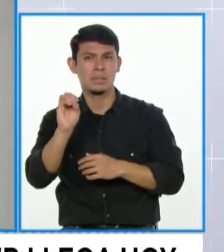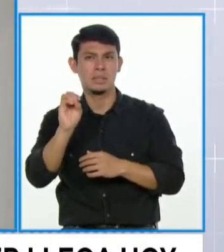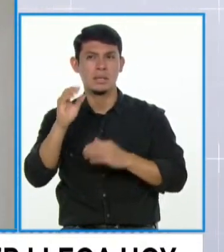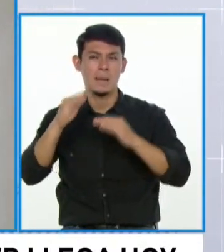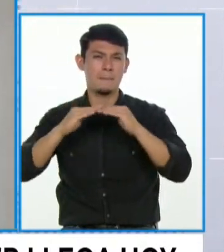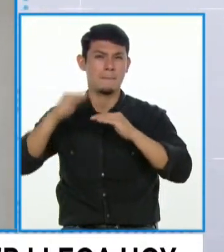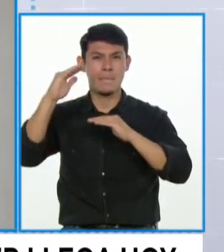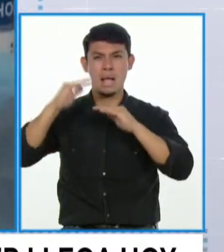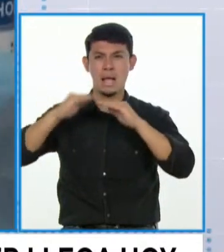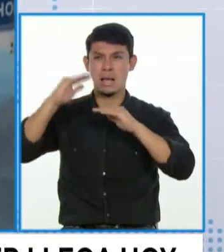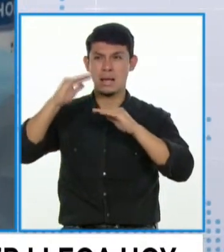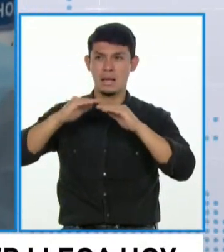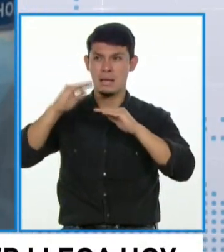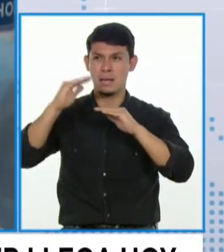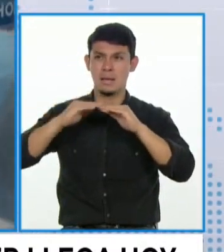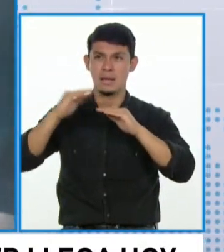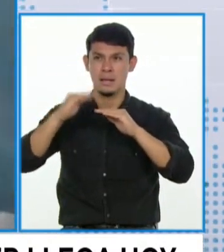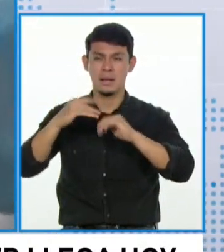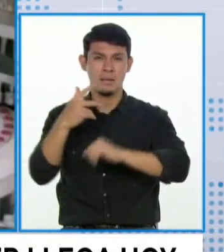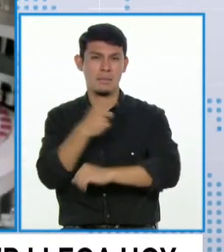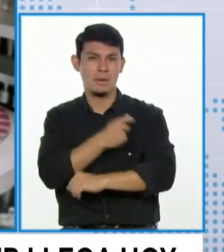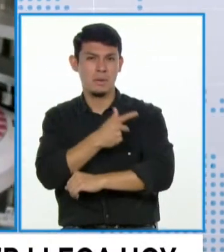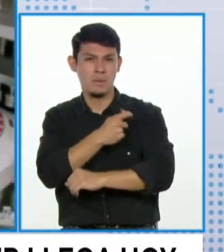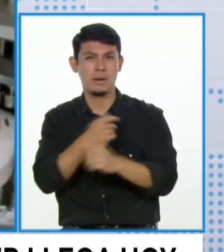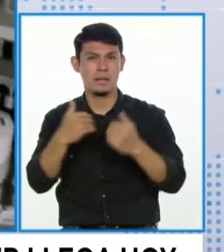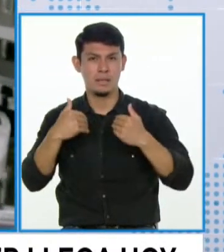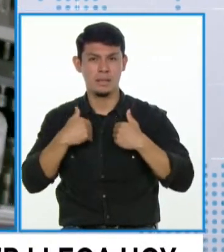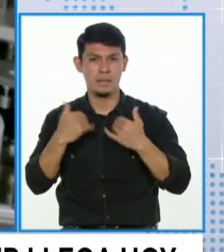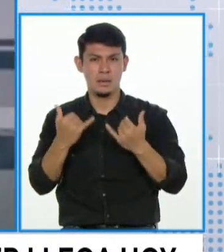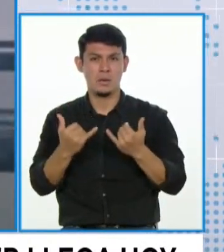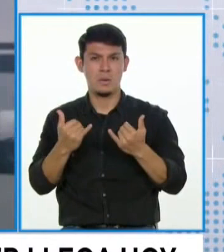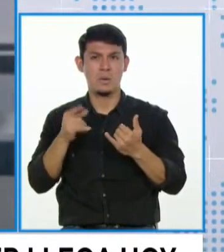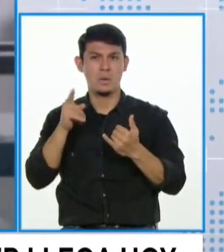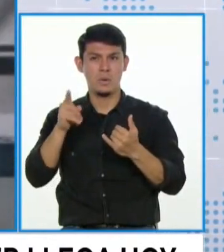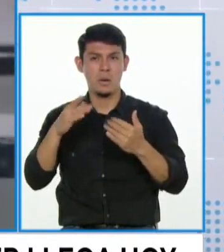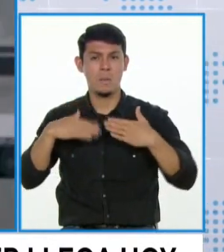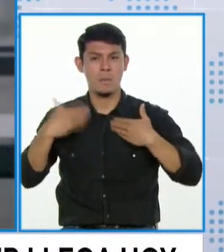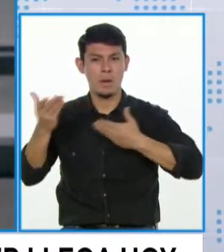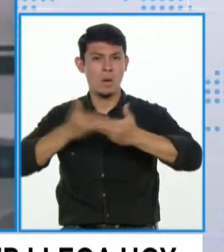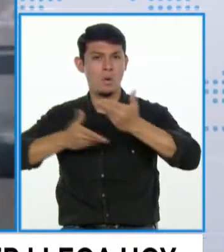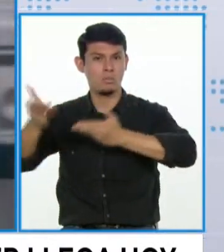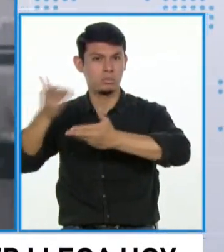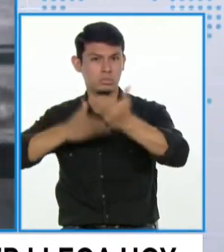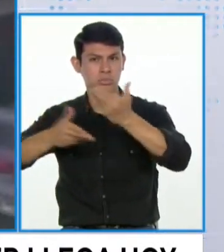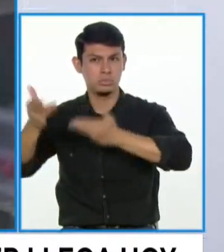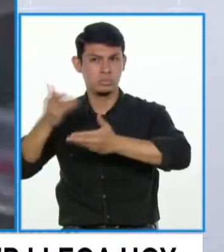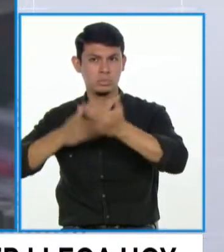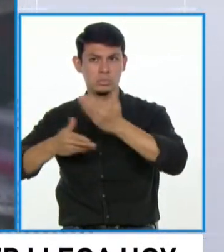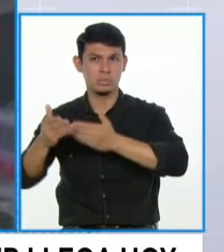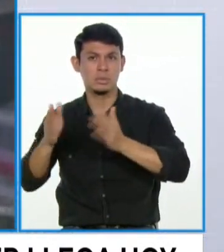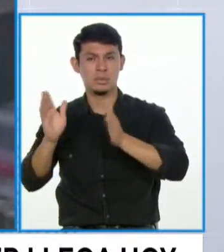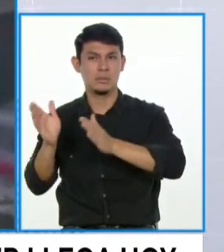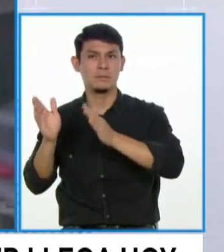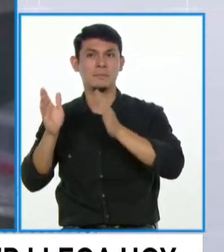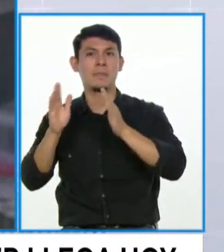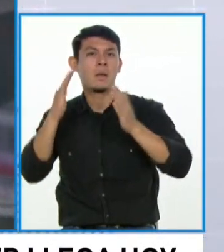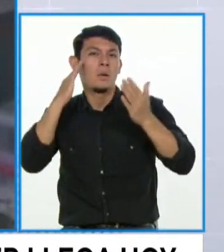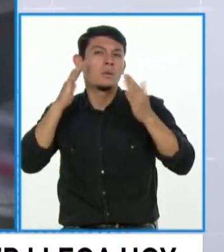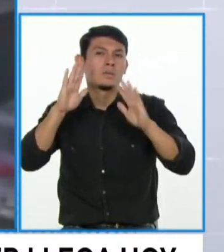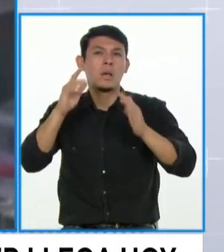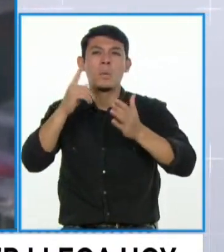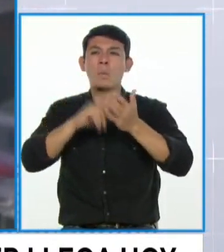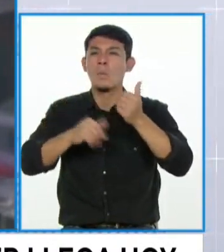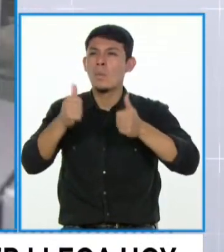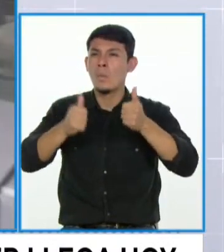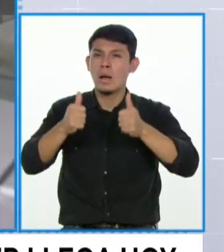las más altas entre las nueve vacunas que tienen ahora licencia para ser comercializadas. En contraste, no se sabe cuál es la